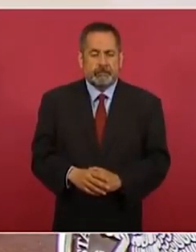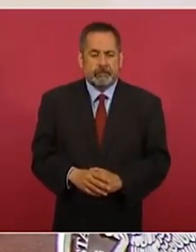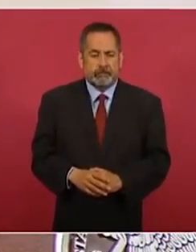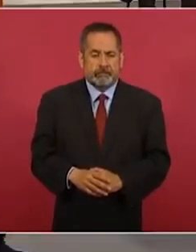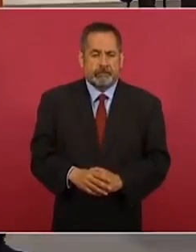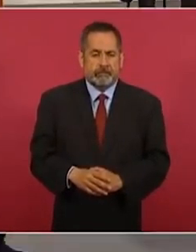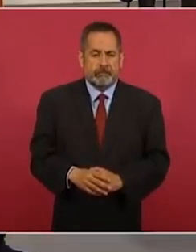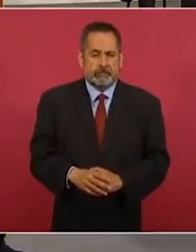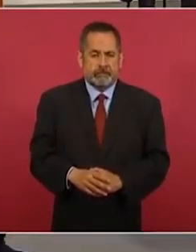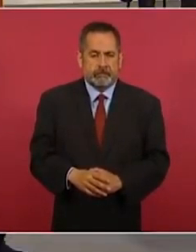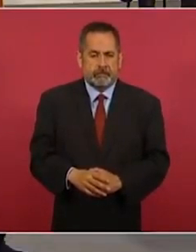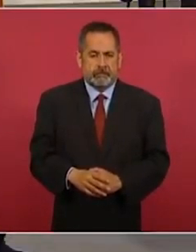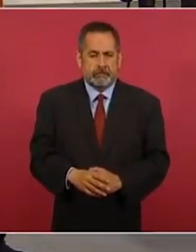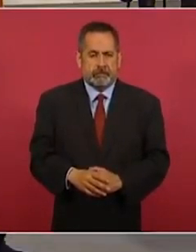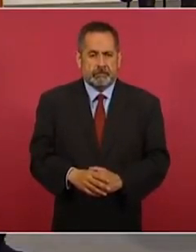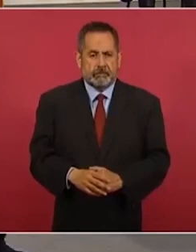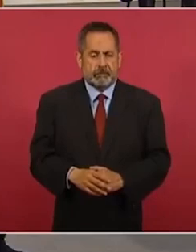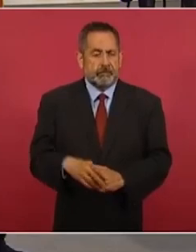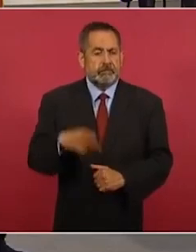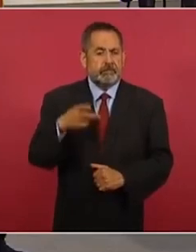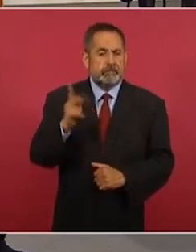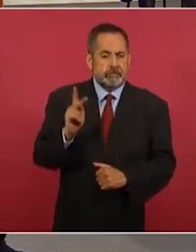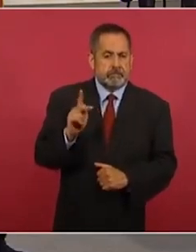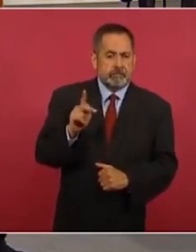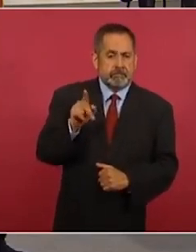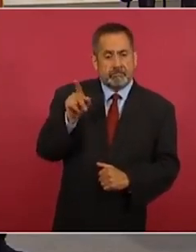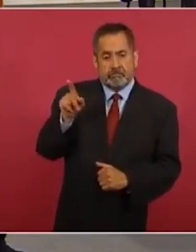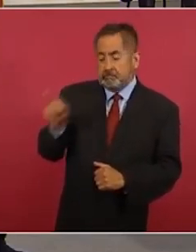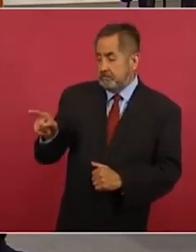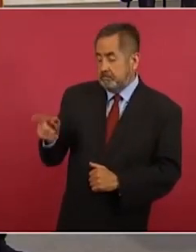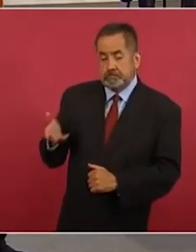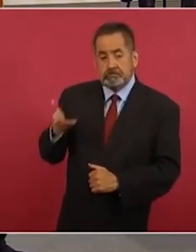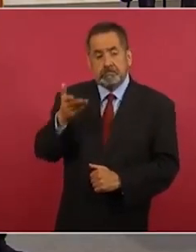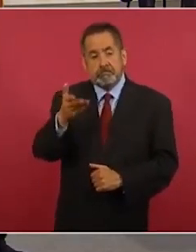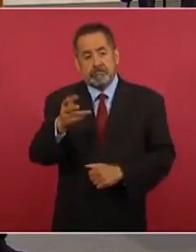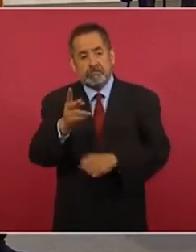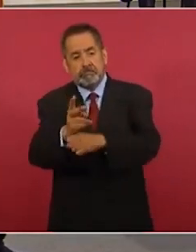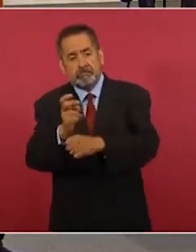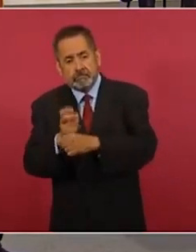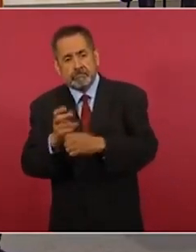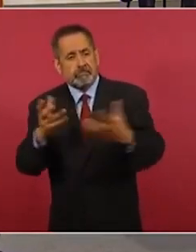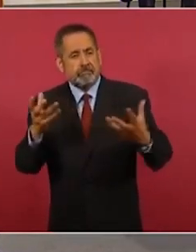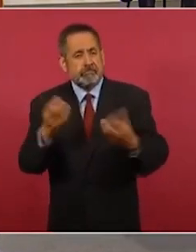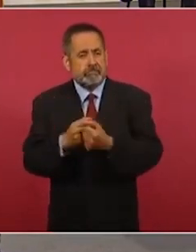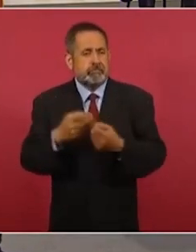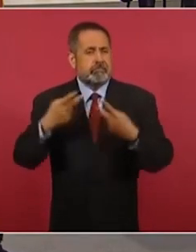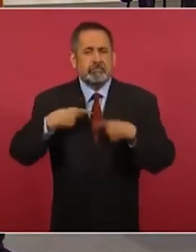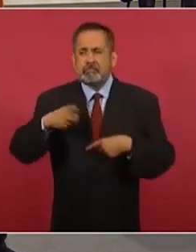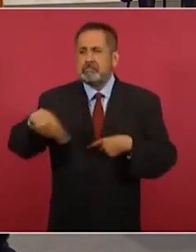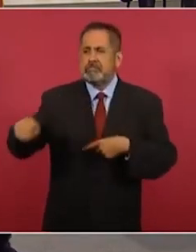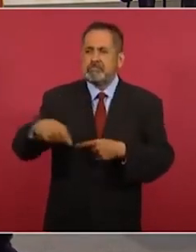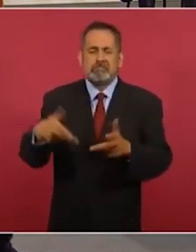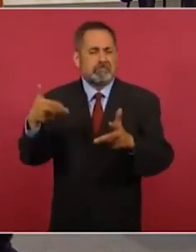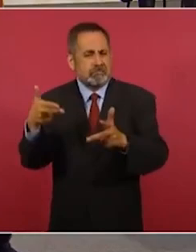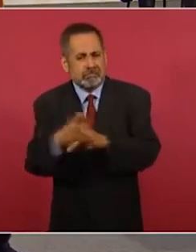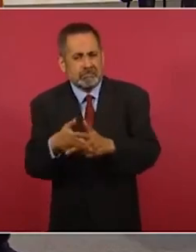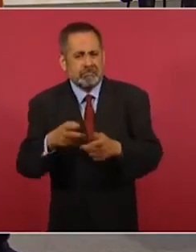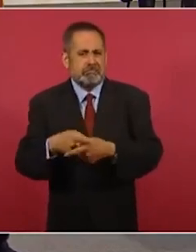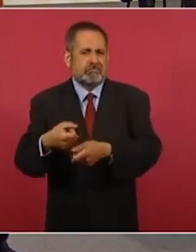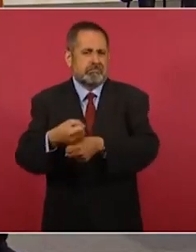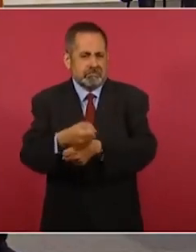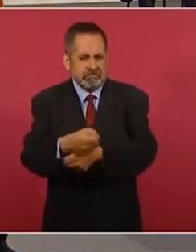Pero lo que está pidiendo es que inviten a la fiesta a matones, torturadores,